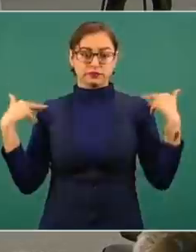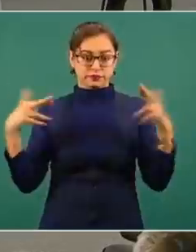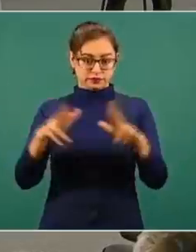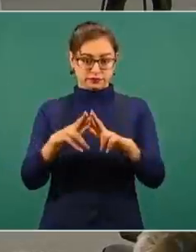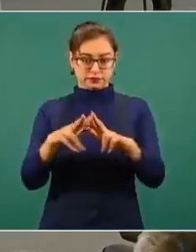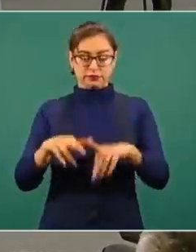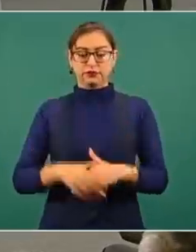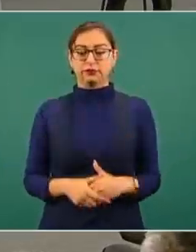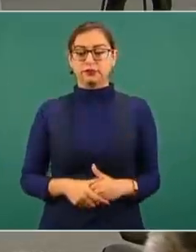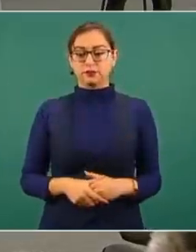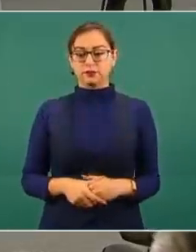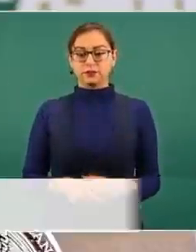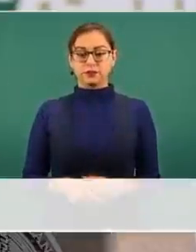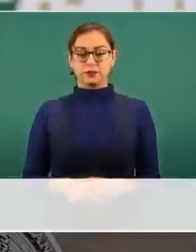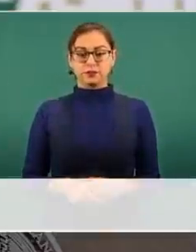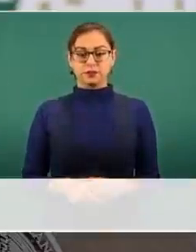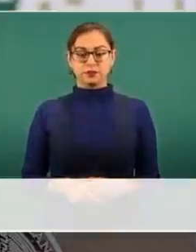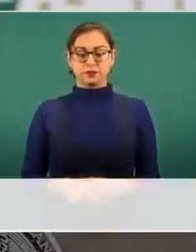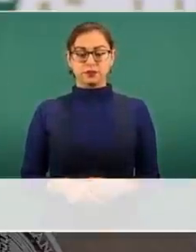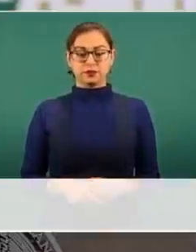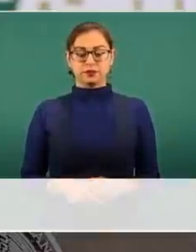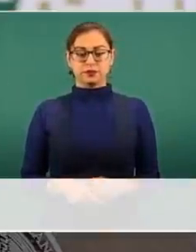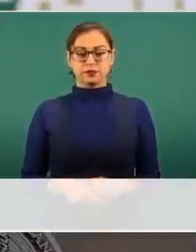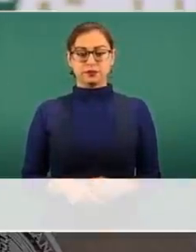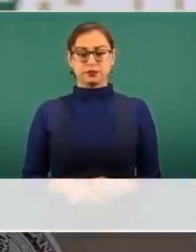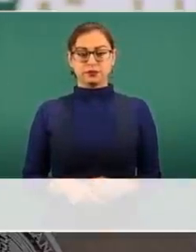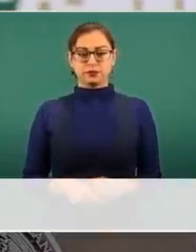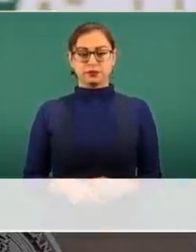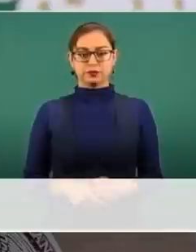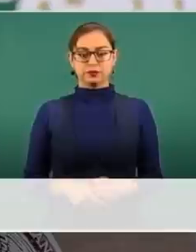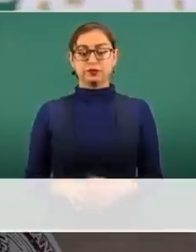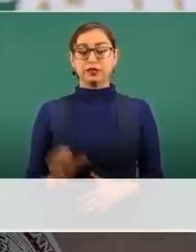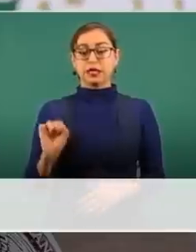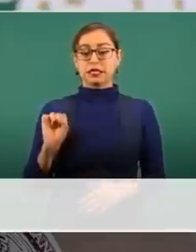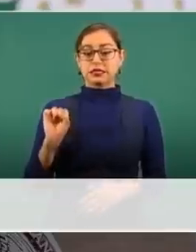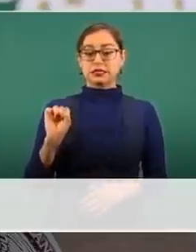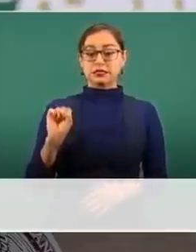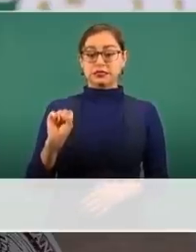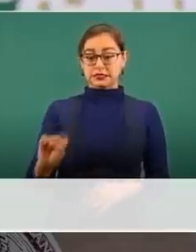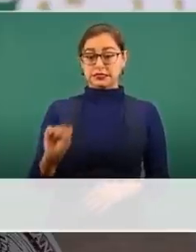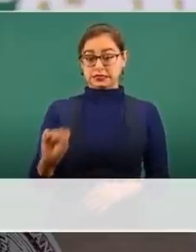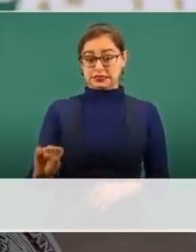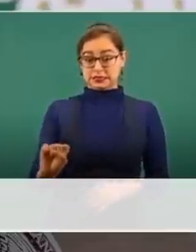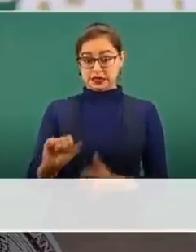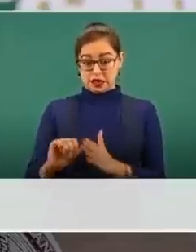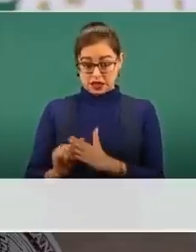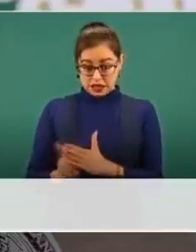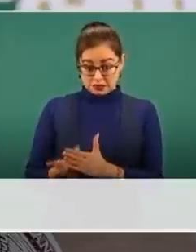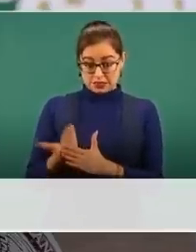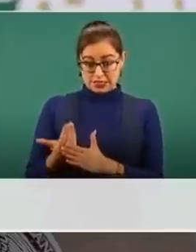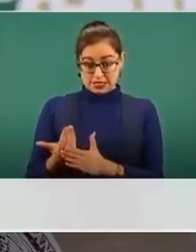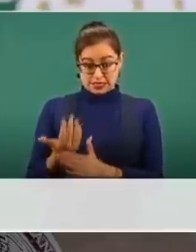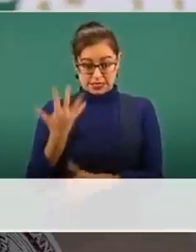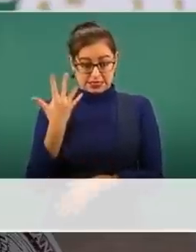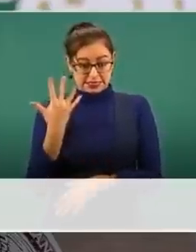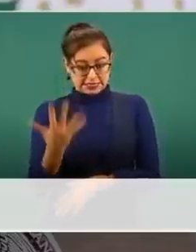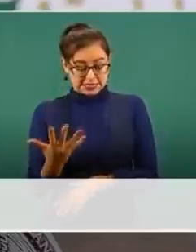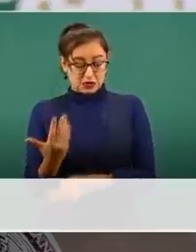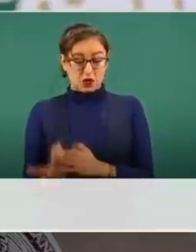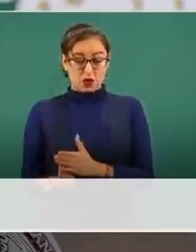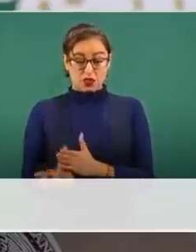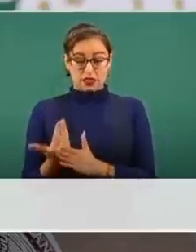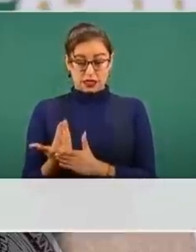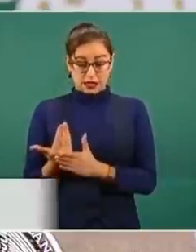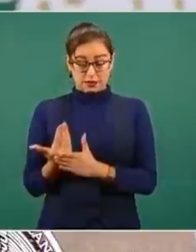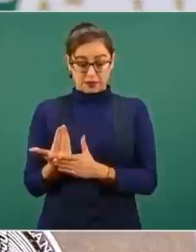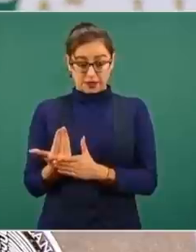Dentro de la planeación a las cinco de la mañana del día sábado estaremos extrayendo las vacunas del Centro